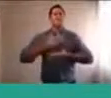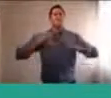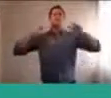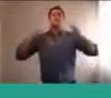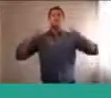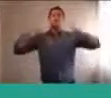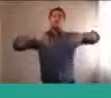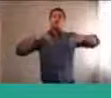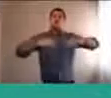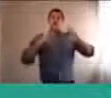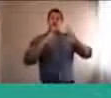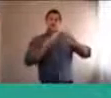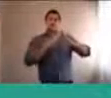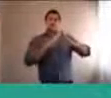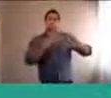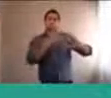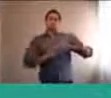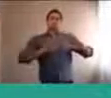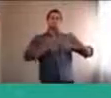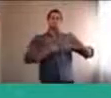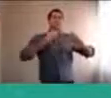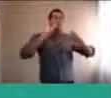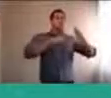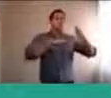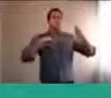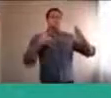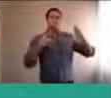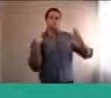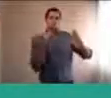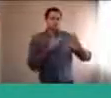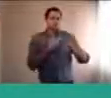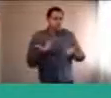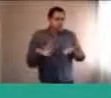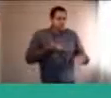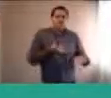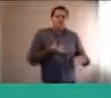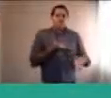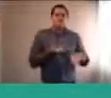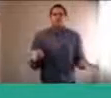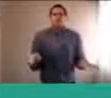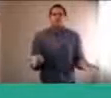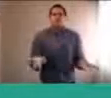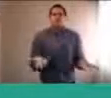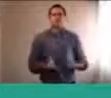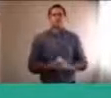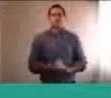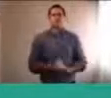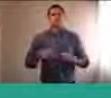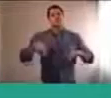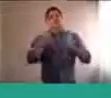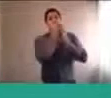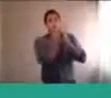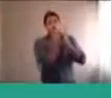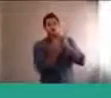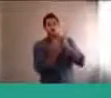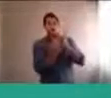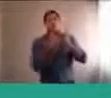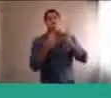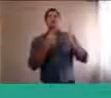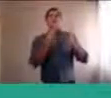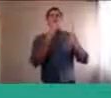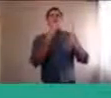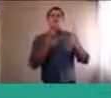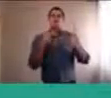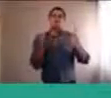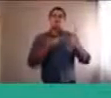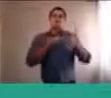etapa de cuarentena, más allá de hablar también quizás un poco de este programa que desarrollamos, pero principalmente queríamos poner el foco en cómo